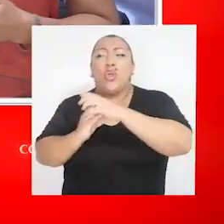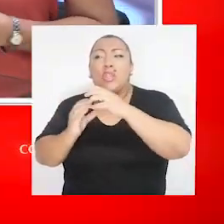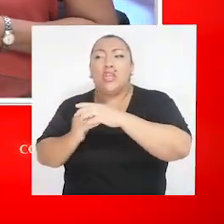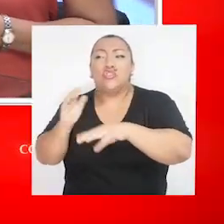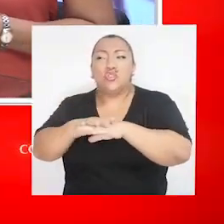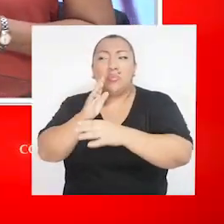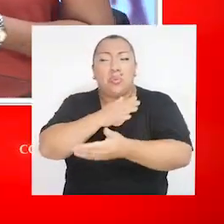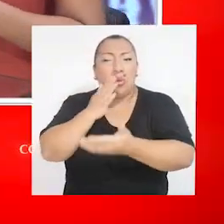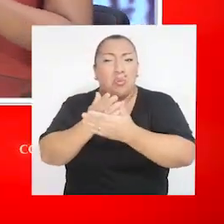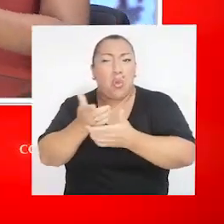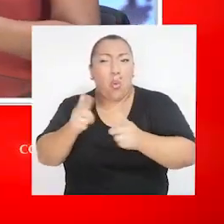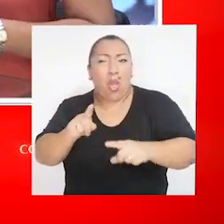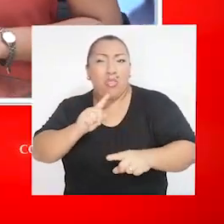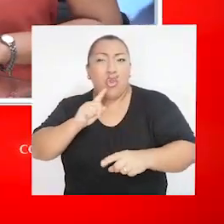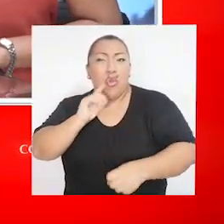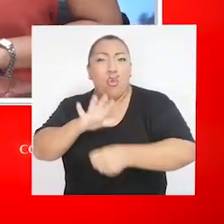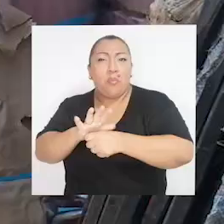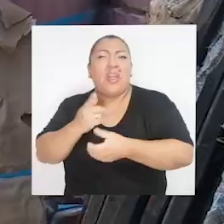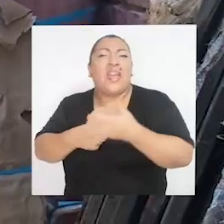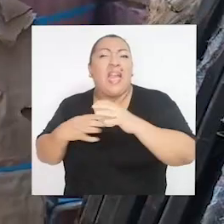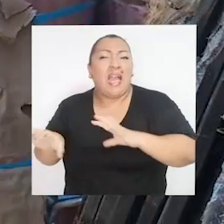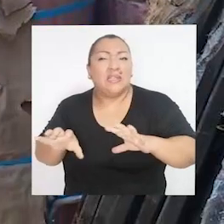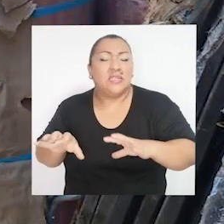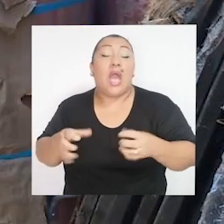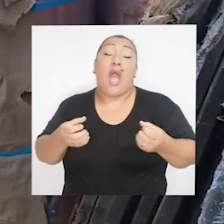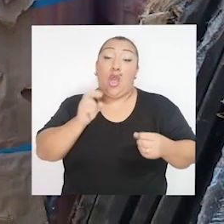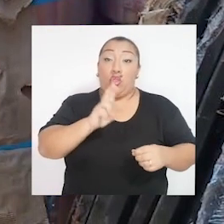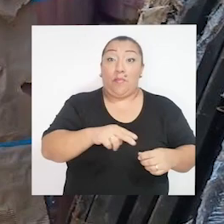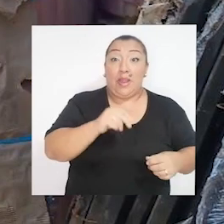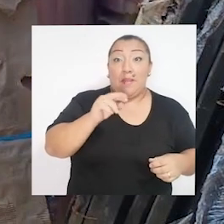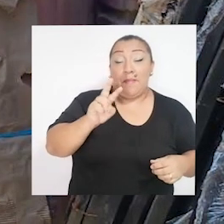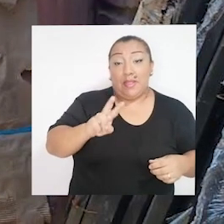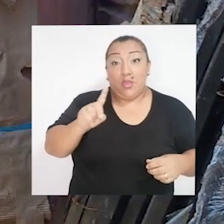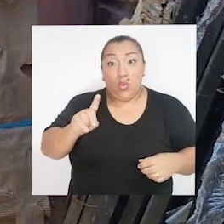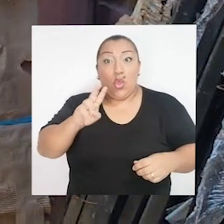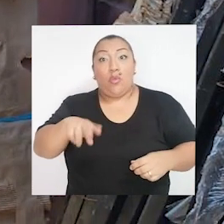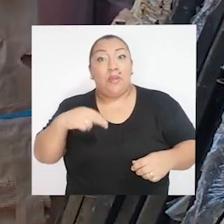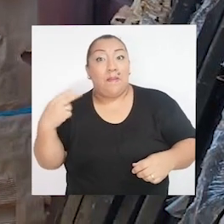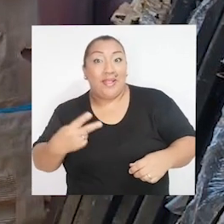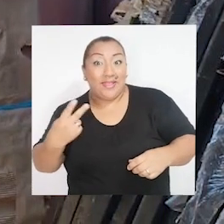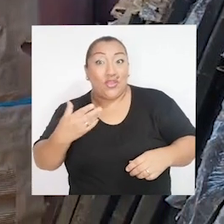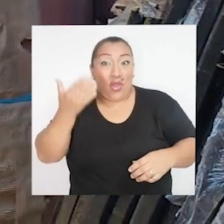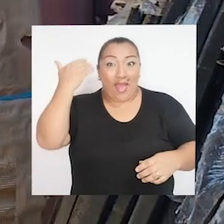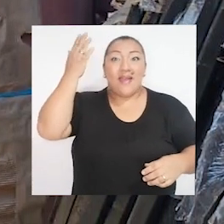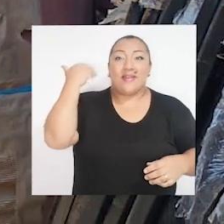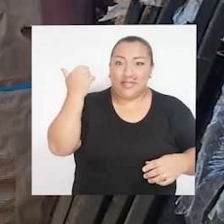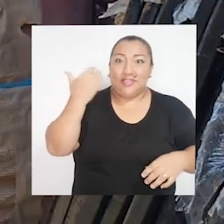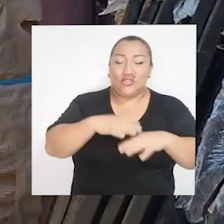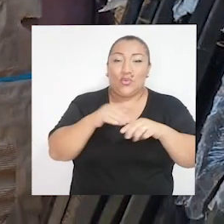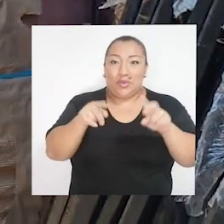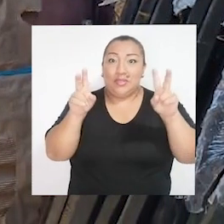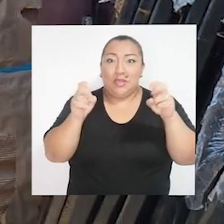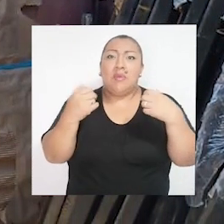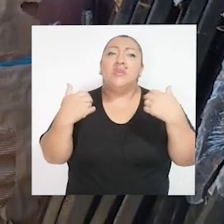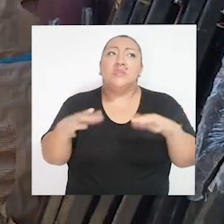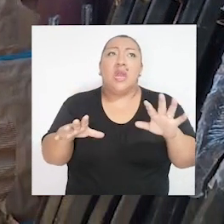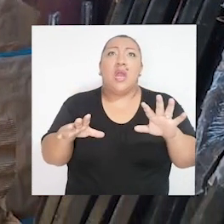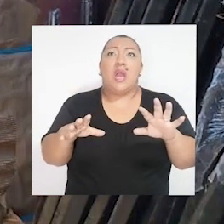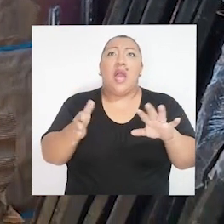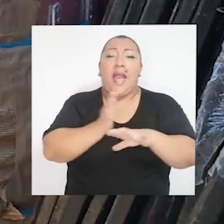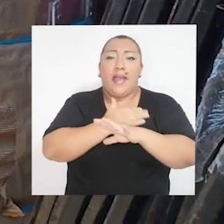ha adoptado la Contraloría ante este incumplimiento? Como te mencionaba, en el 2021 y en el 2022, en el rol preventivo